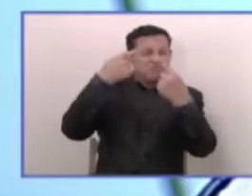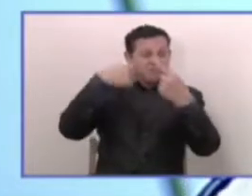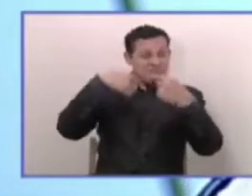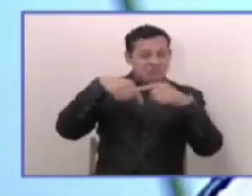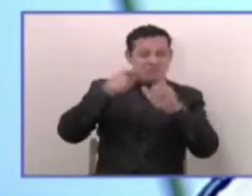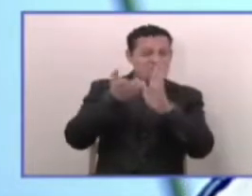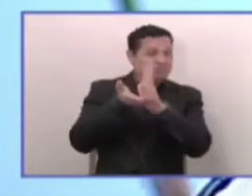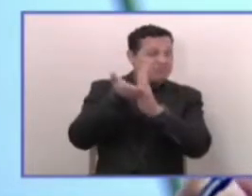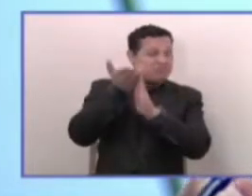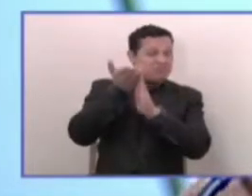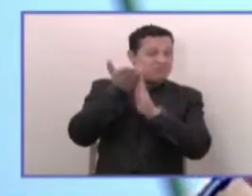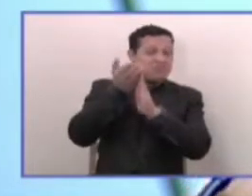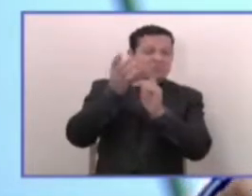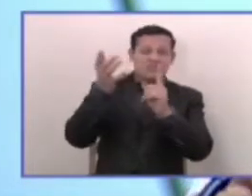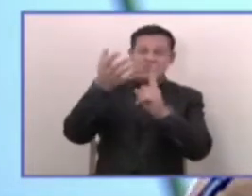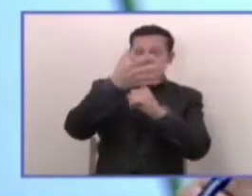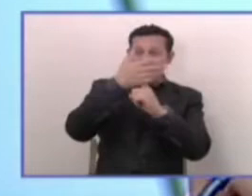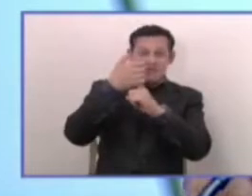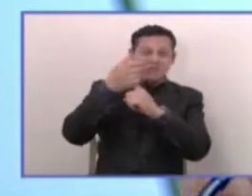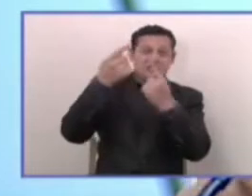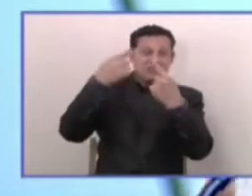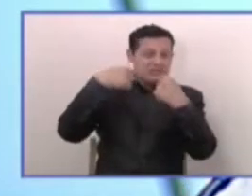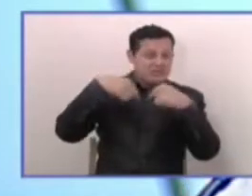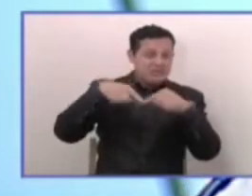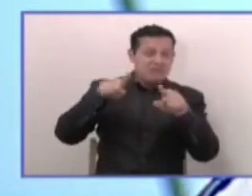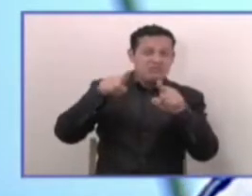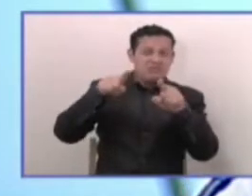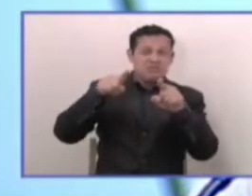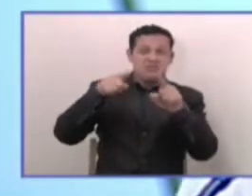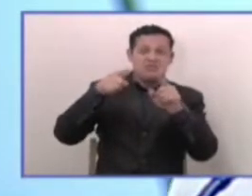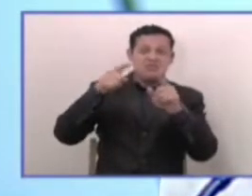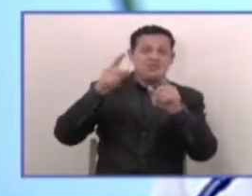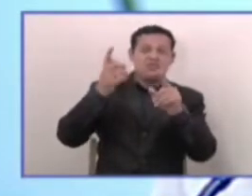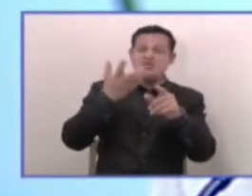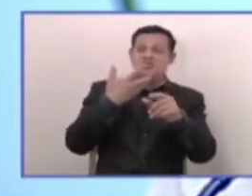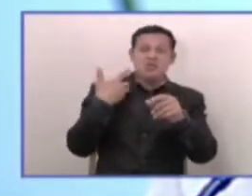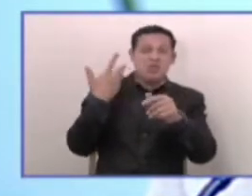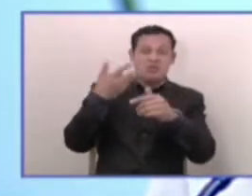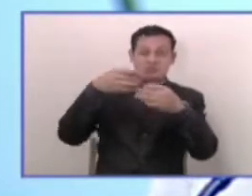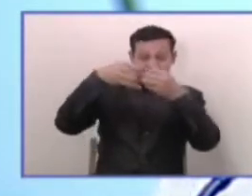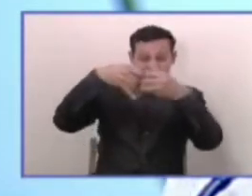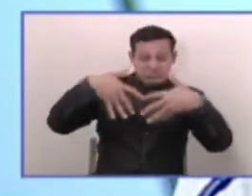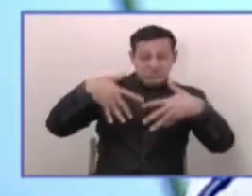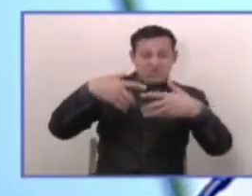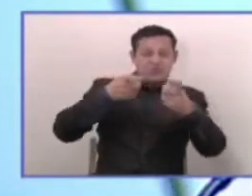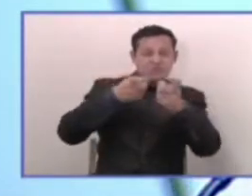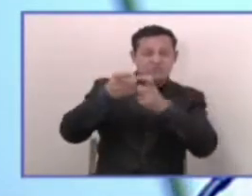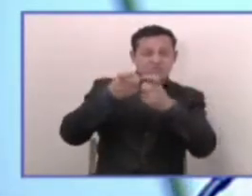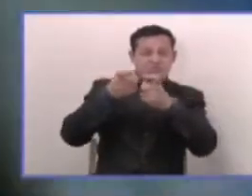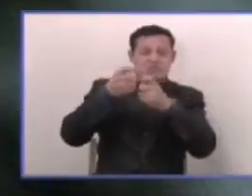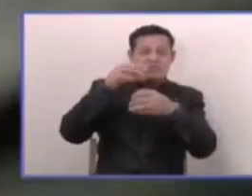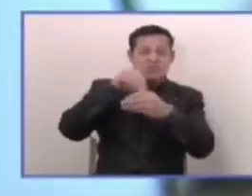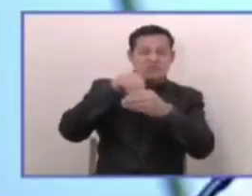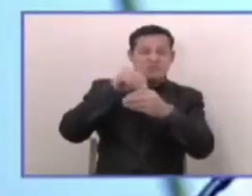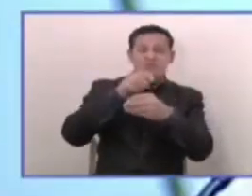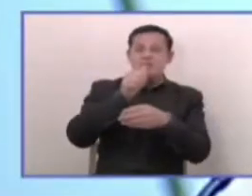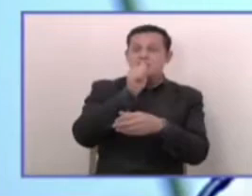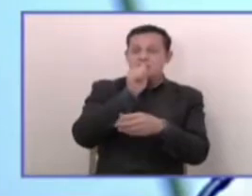determinado por los esquemas neoliberales manejados por la banca privada,